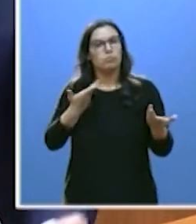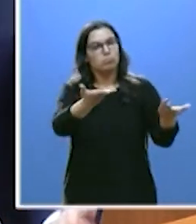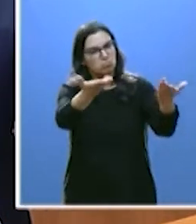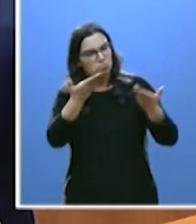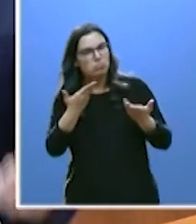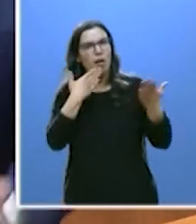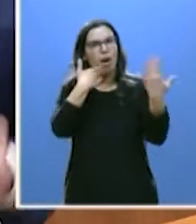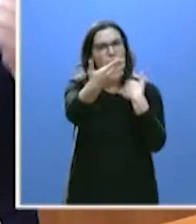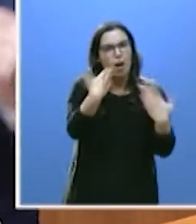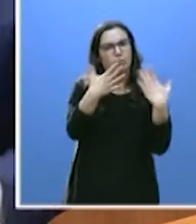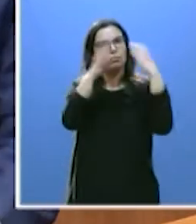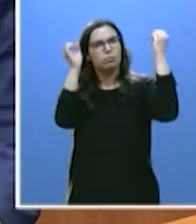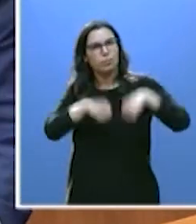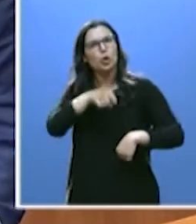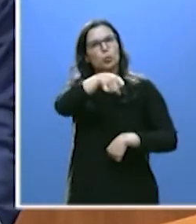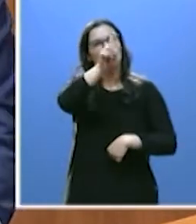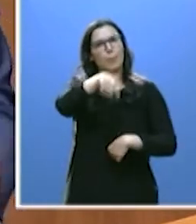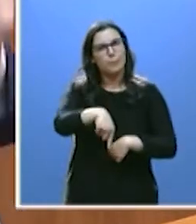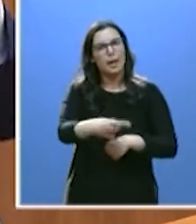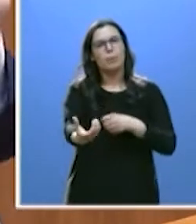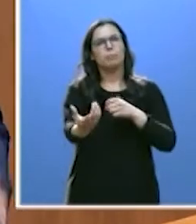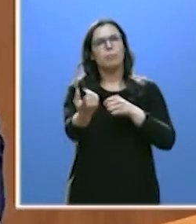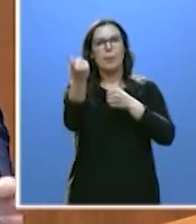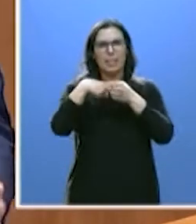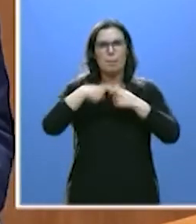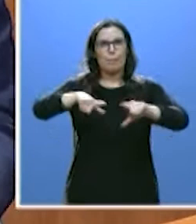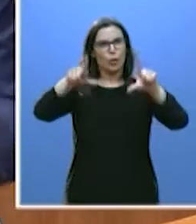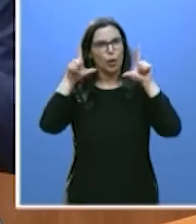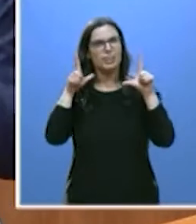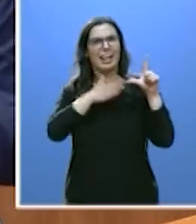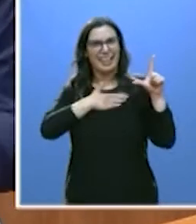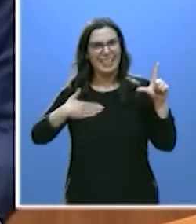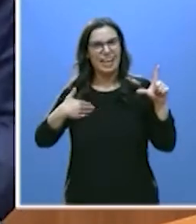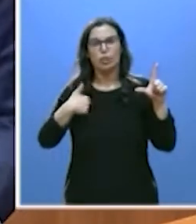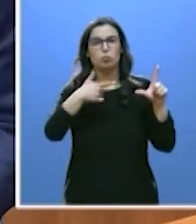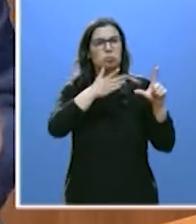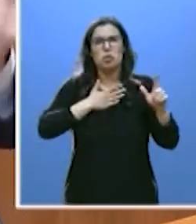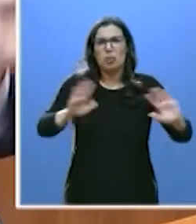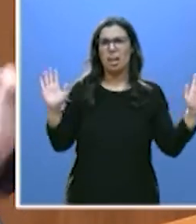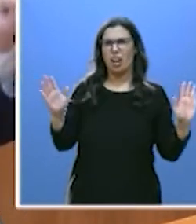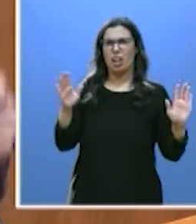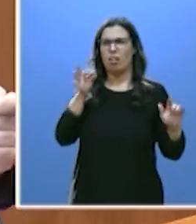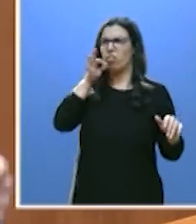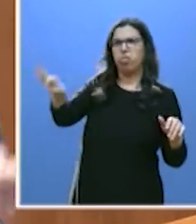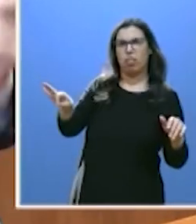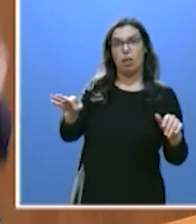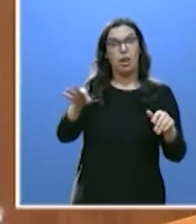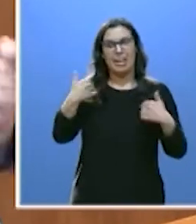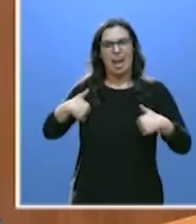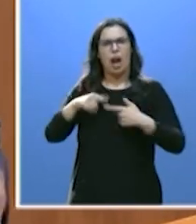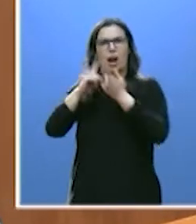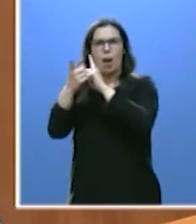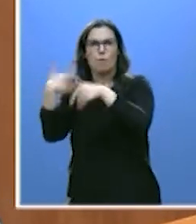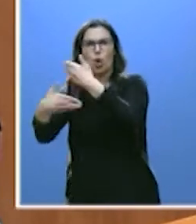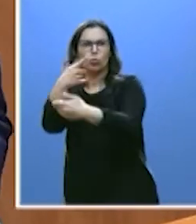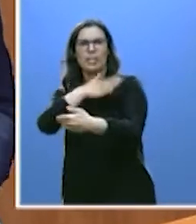pactar, a ser protagonista también de ese pacto. Y no ha querido. El cambio está en marcha. Y usted ha elegido estar al